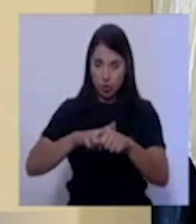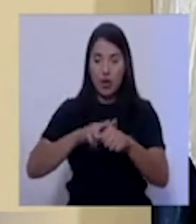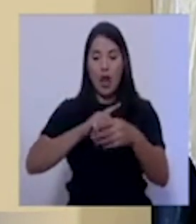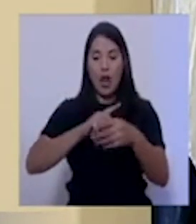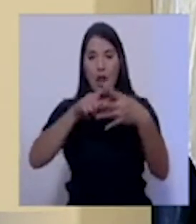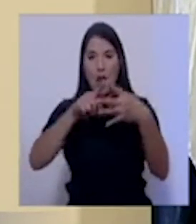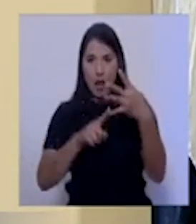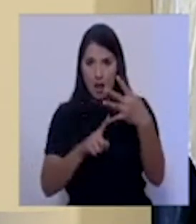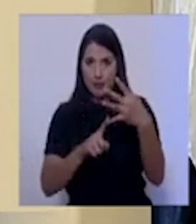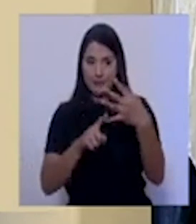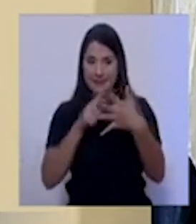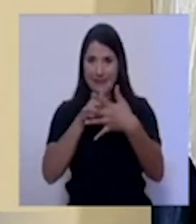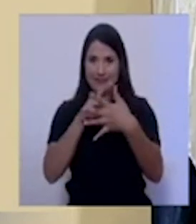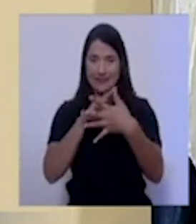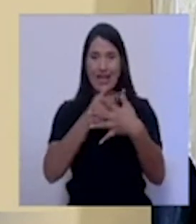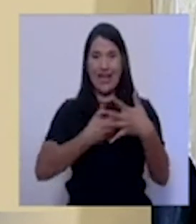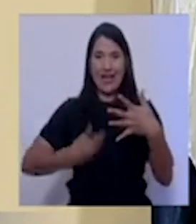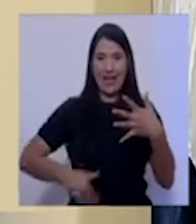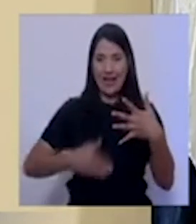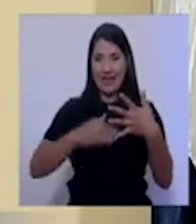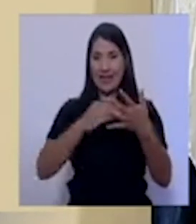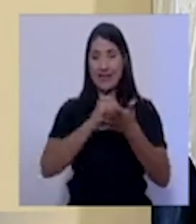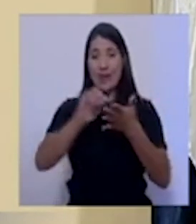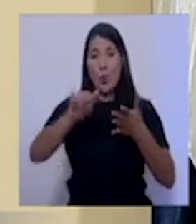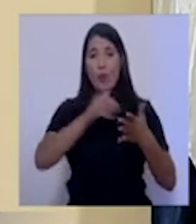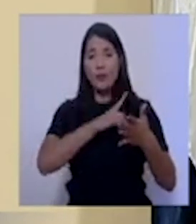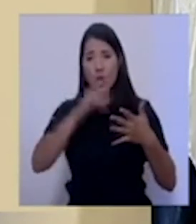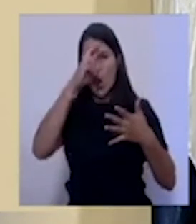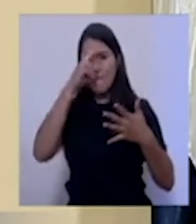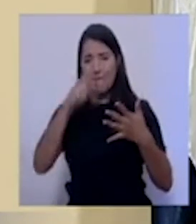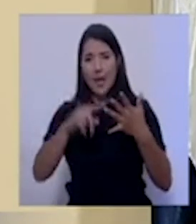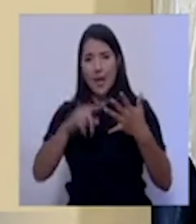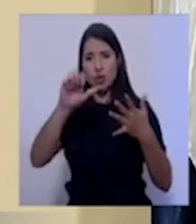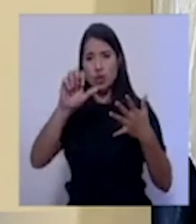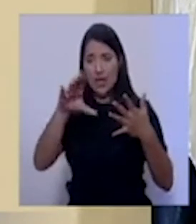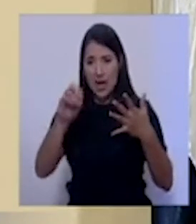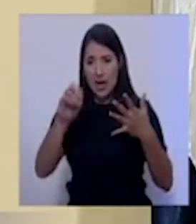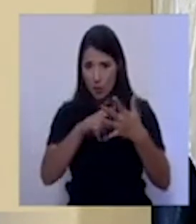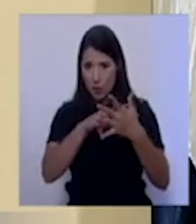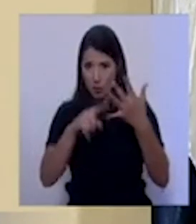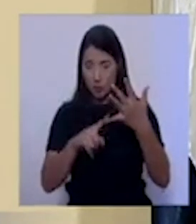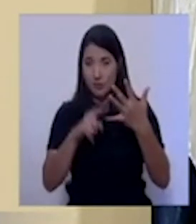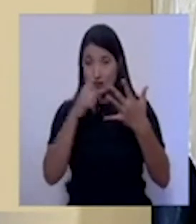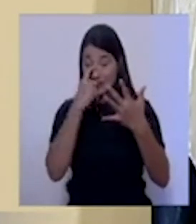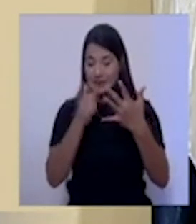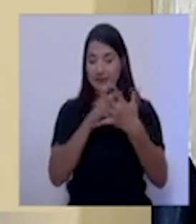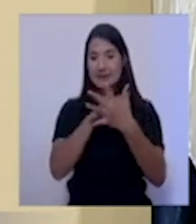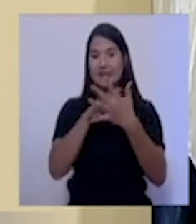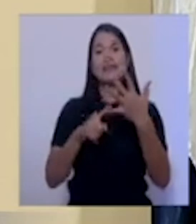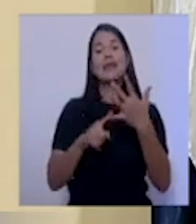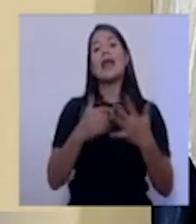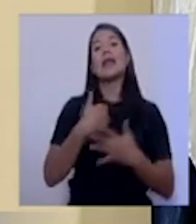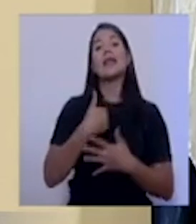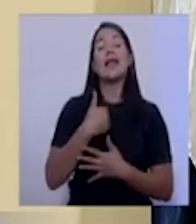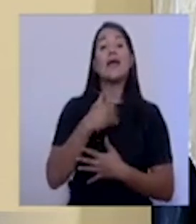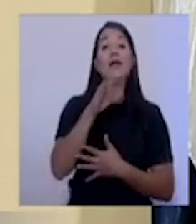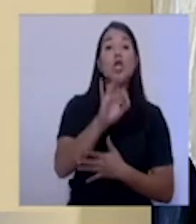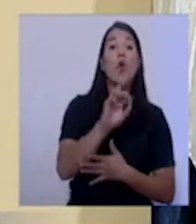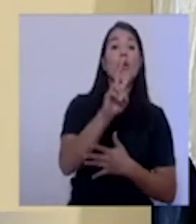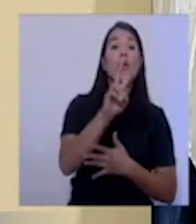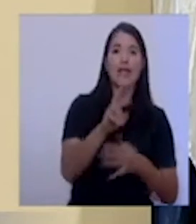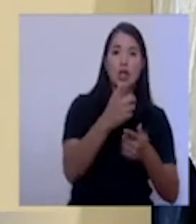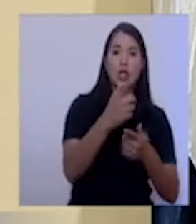contando el Hospital de Heredia, tenemos de las 211 camas habilitadas, 82 de UCI disponibles. De cuidados